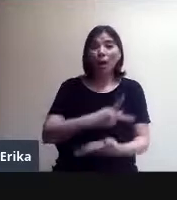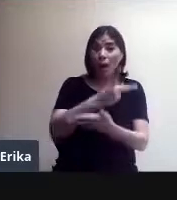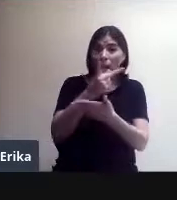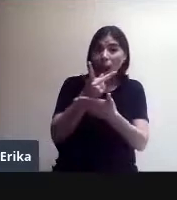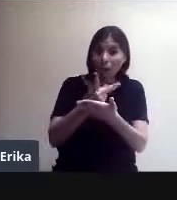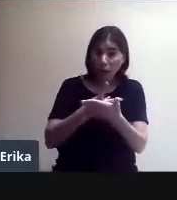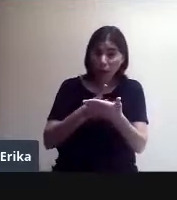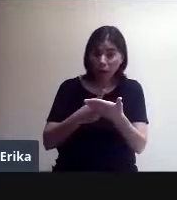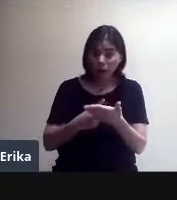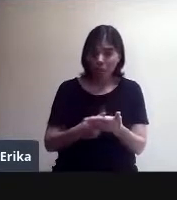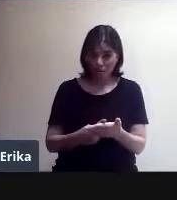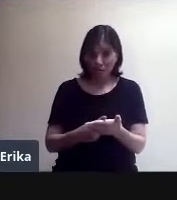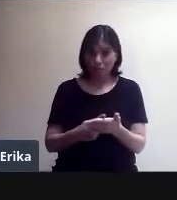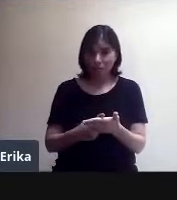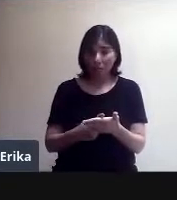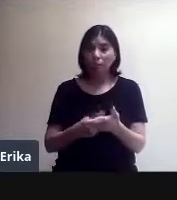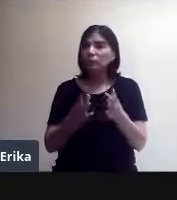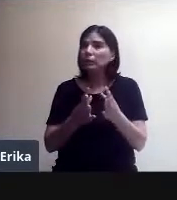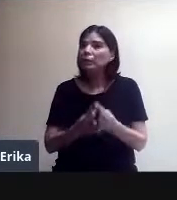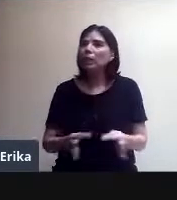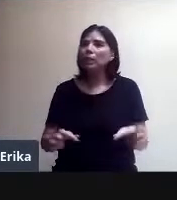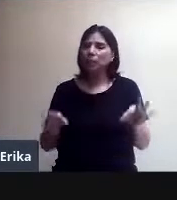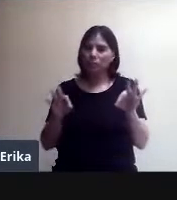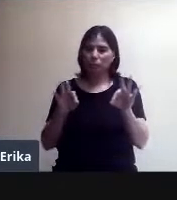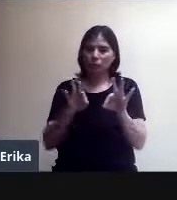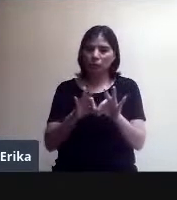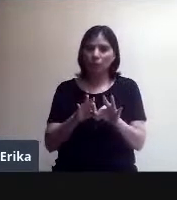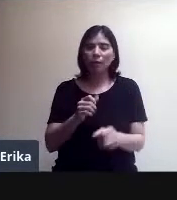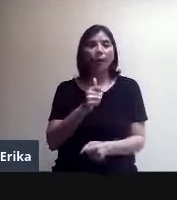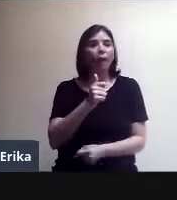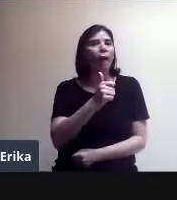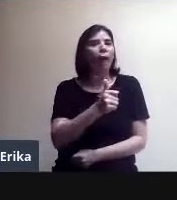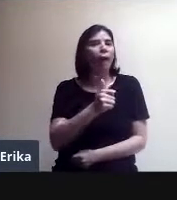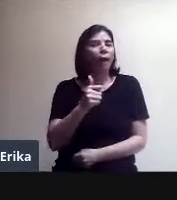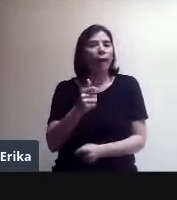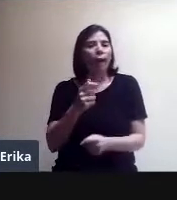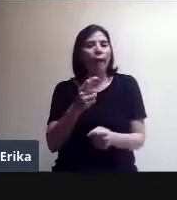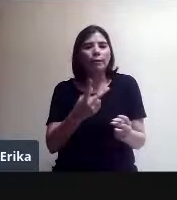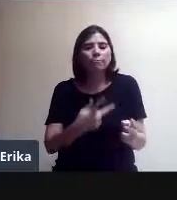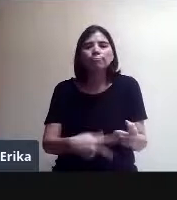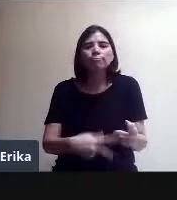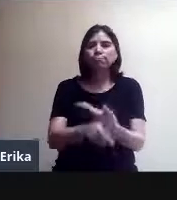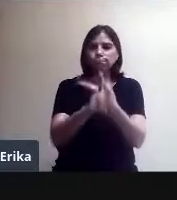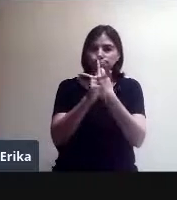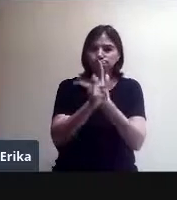didáctica es algo importantísimo. En cada videollamada es muy importante tener